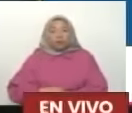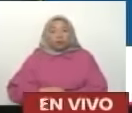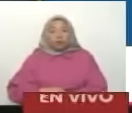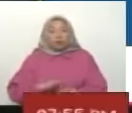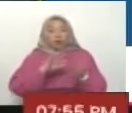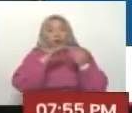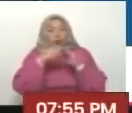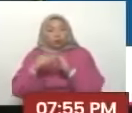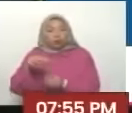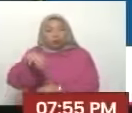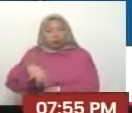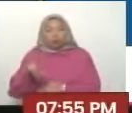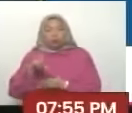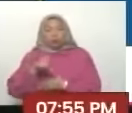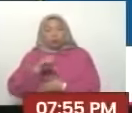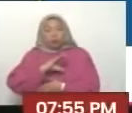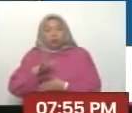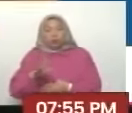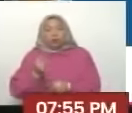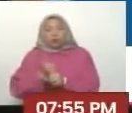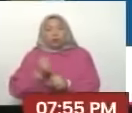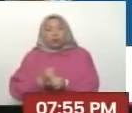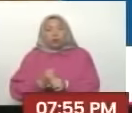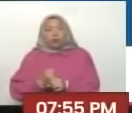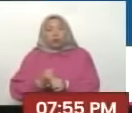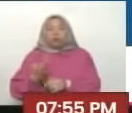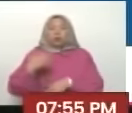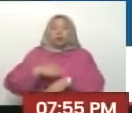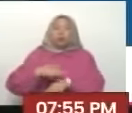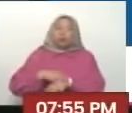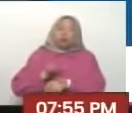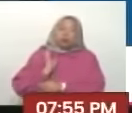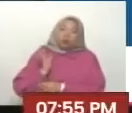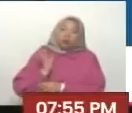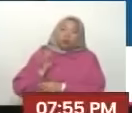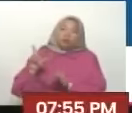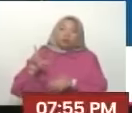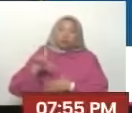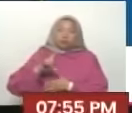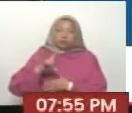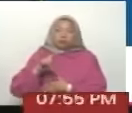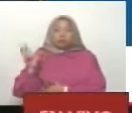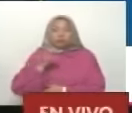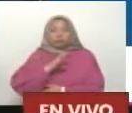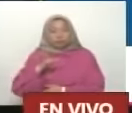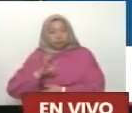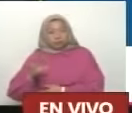comunidad De Estados Latinoamericanos Y Caribeños Se da la gran Confederación De Latinoamérica Y del Caribe